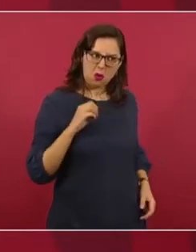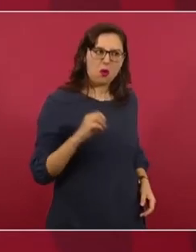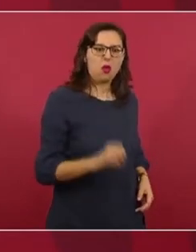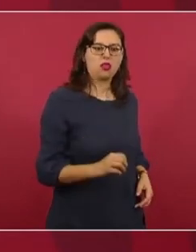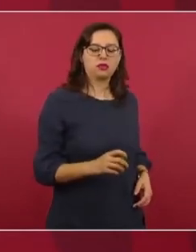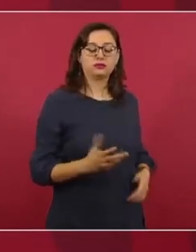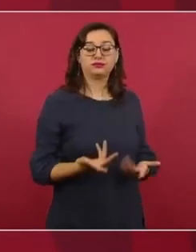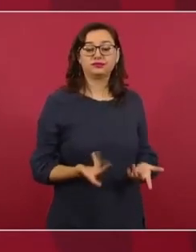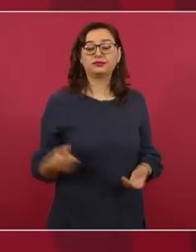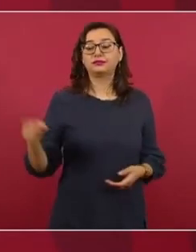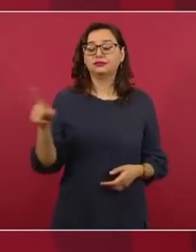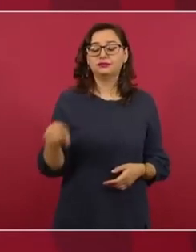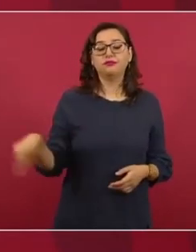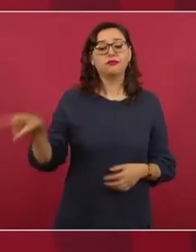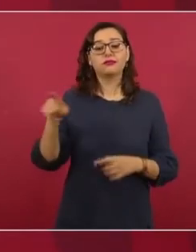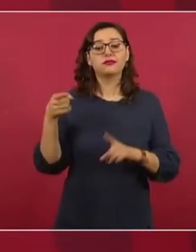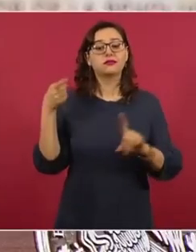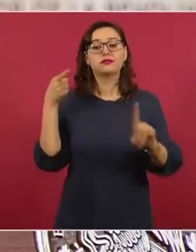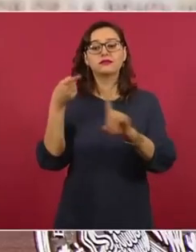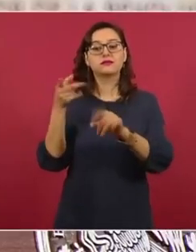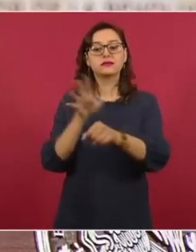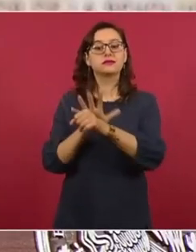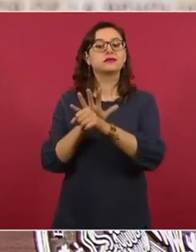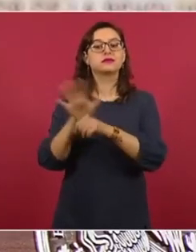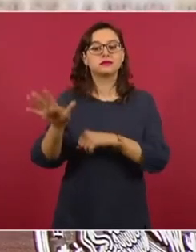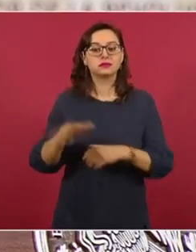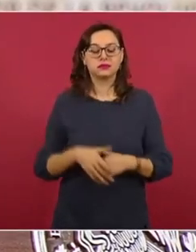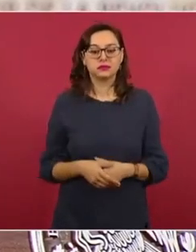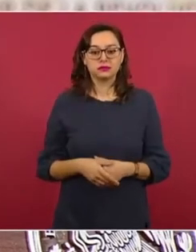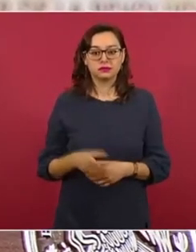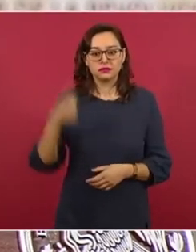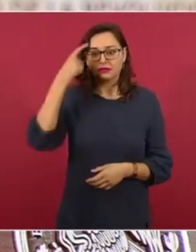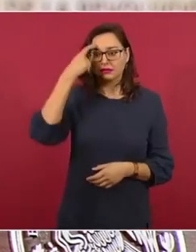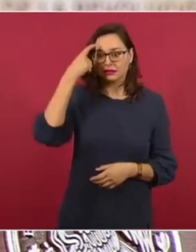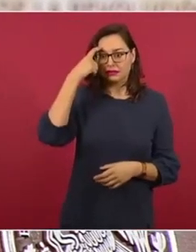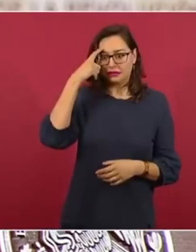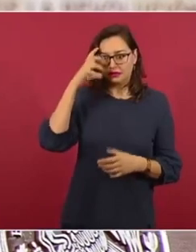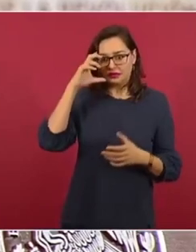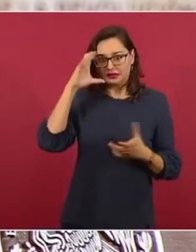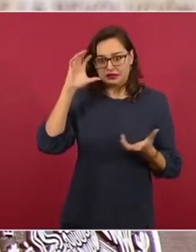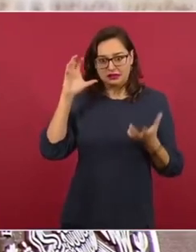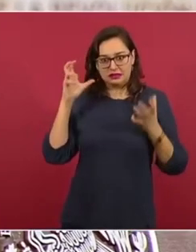lo que buscan es que vivamos con miedo,